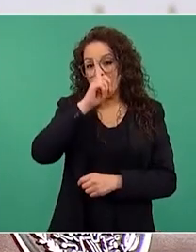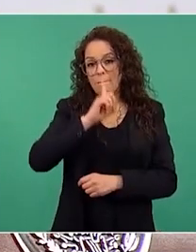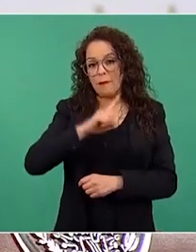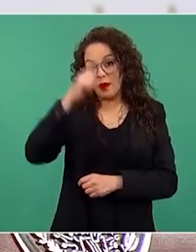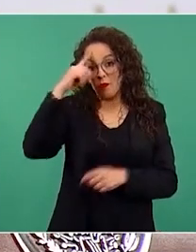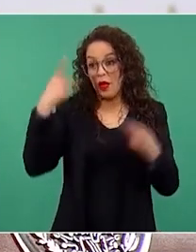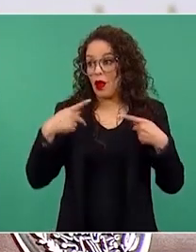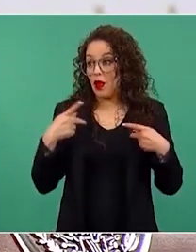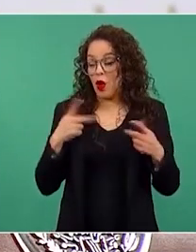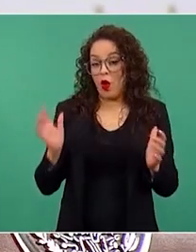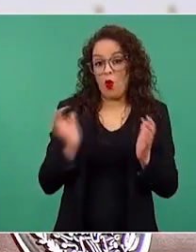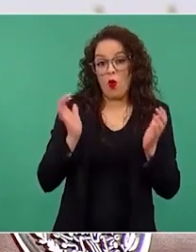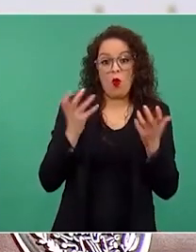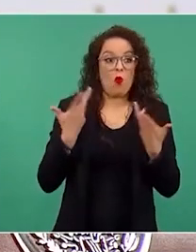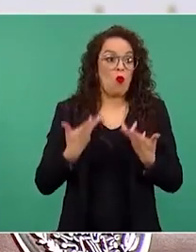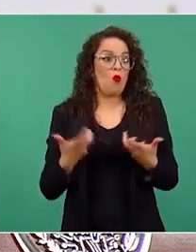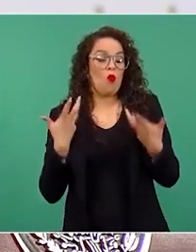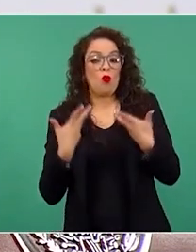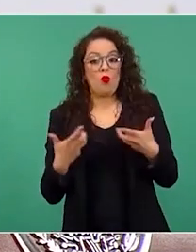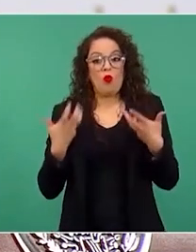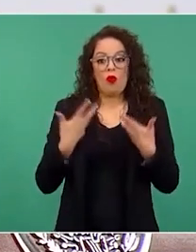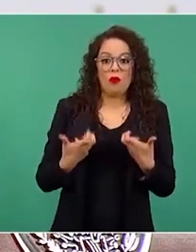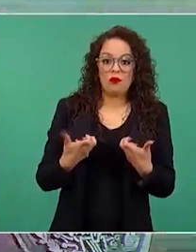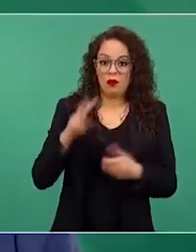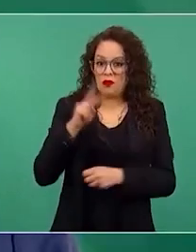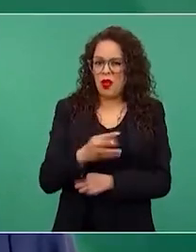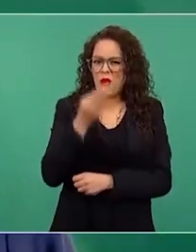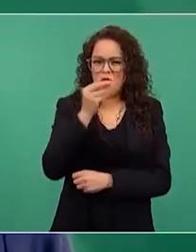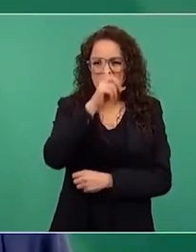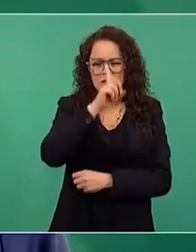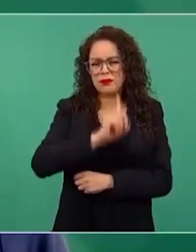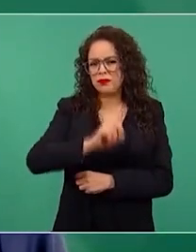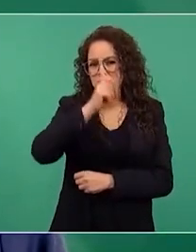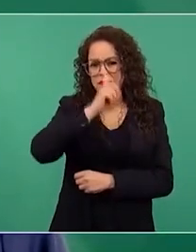espantar y mienten como respiran